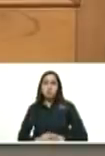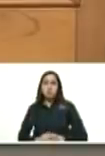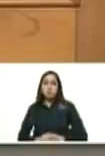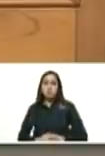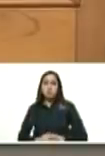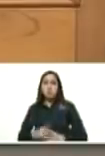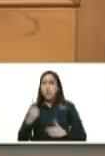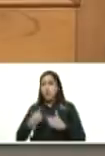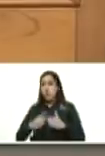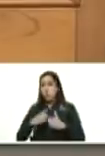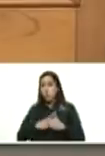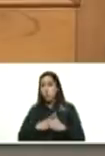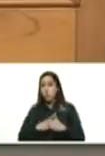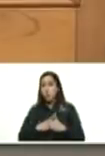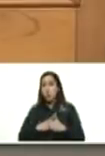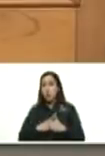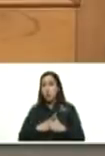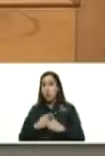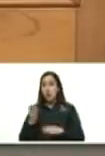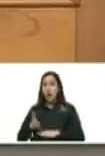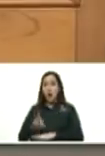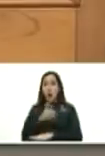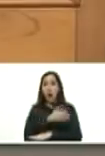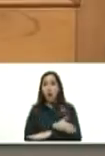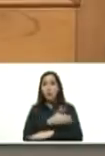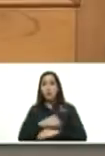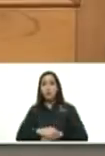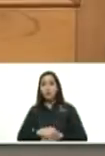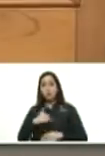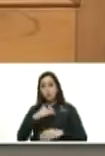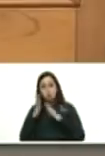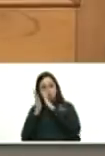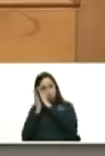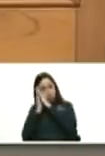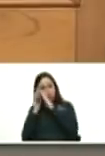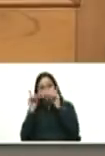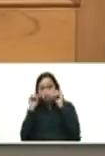y entonces en estos días estaba dormido